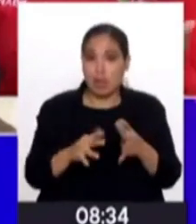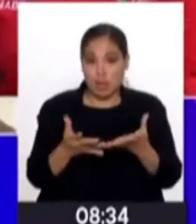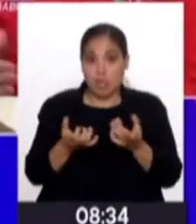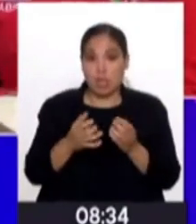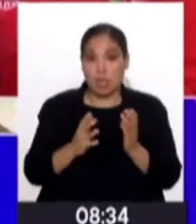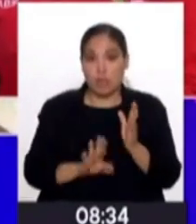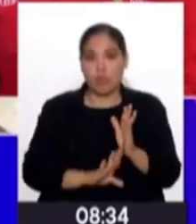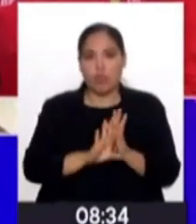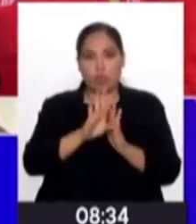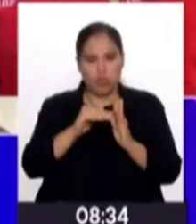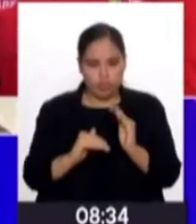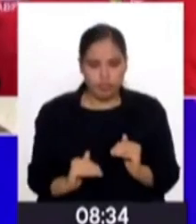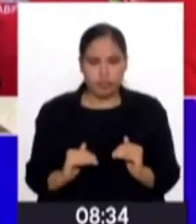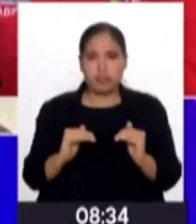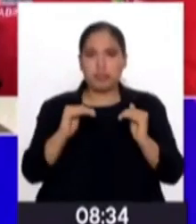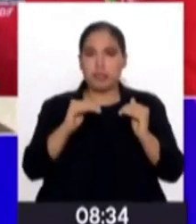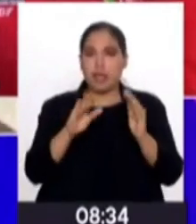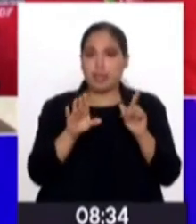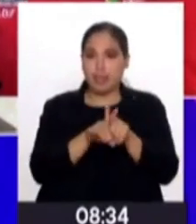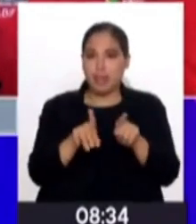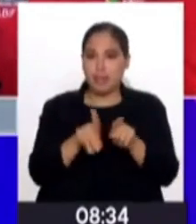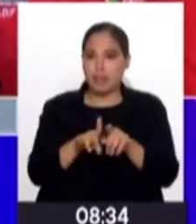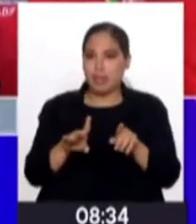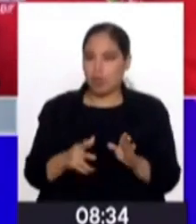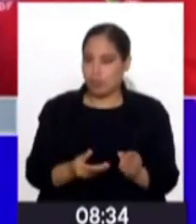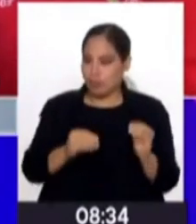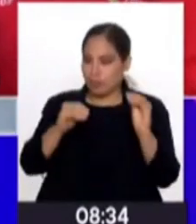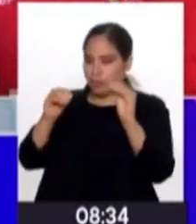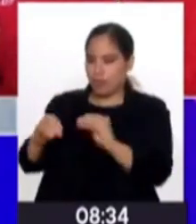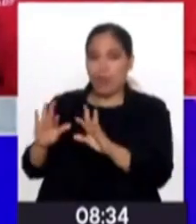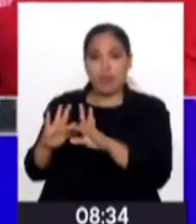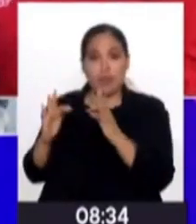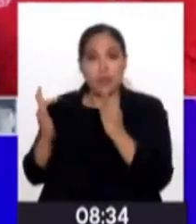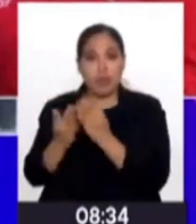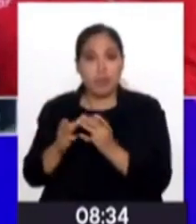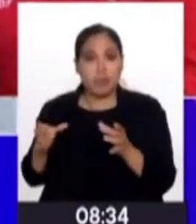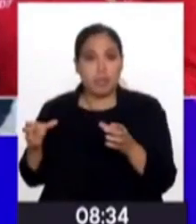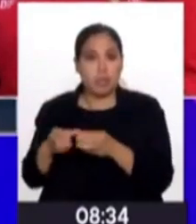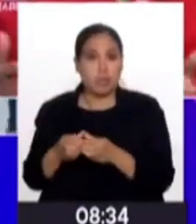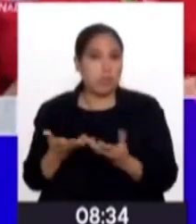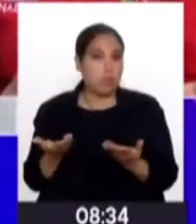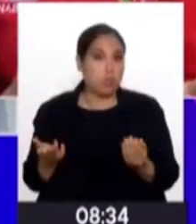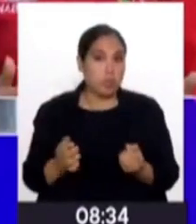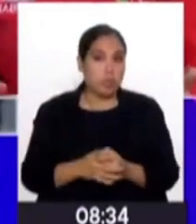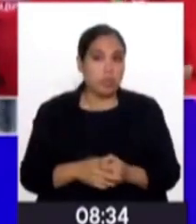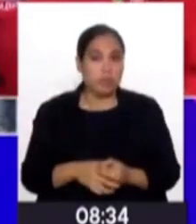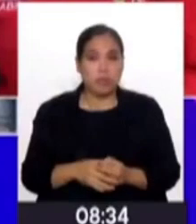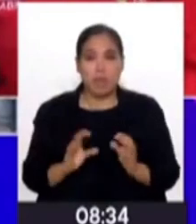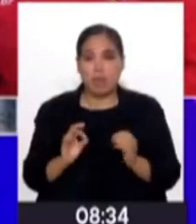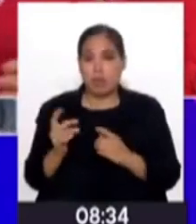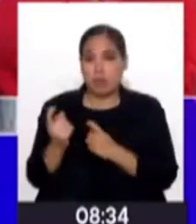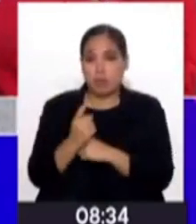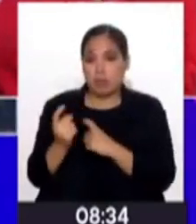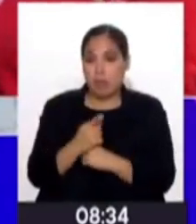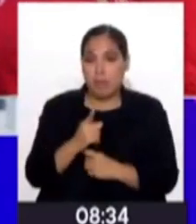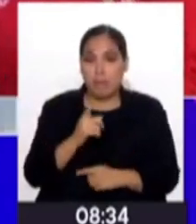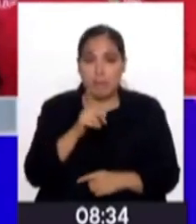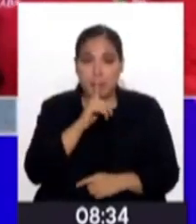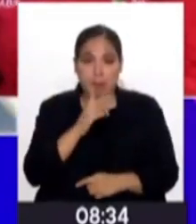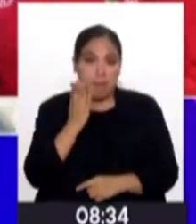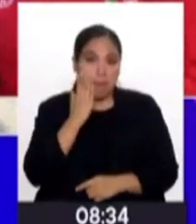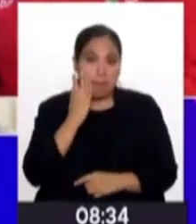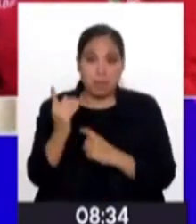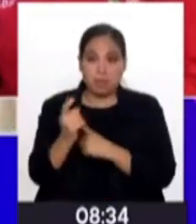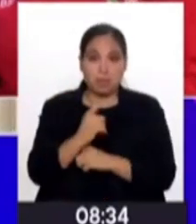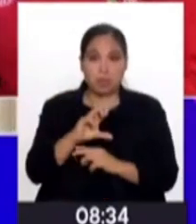reinsertarlo a la familia. Y también se hace el trabajo con las familias, porque a nadie le enseñaron a ser papá y a nadie le enseñaron a ser mamá.